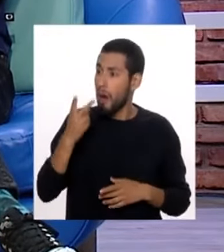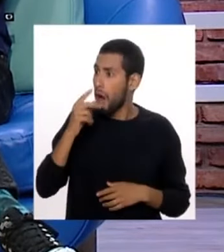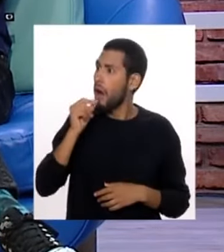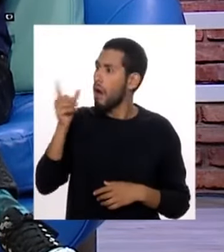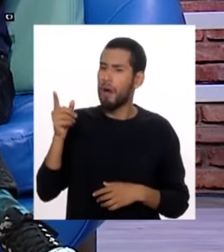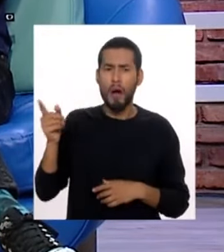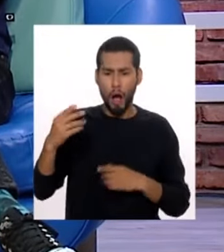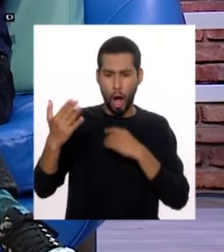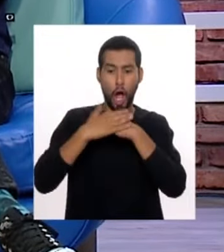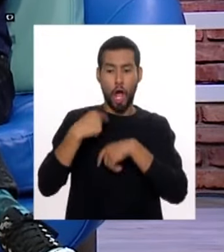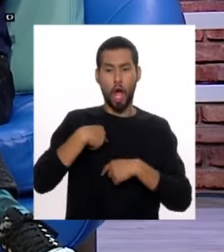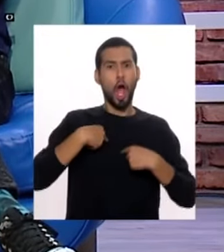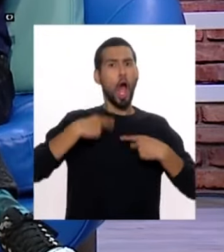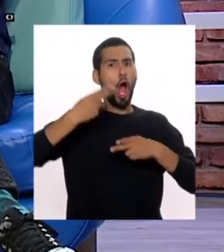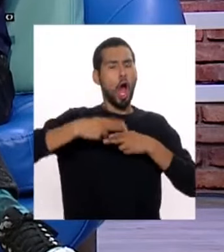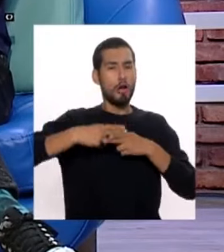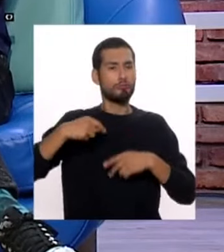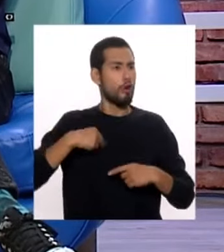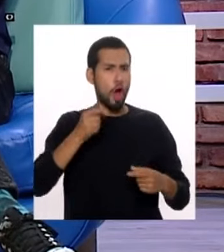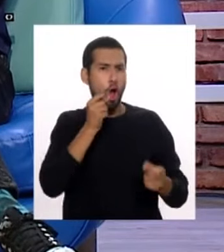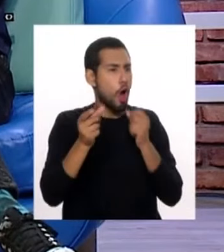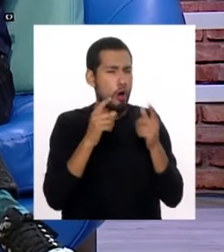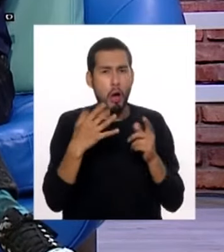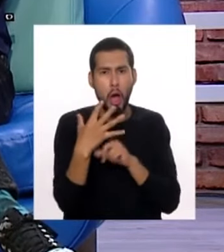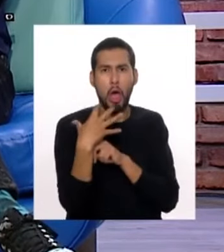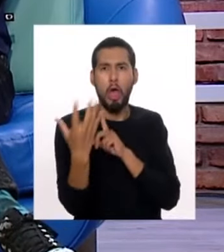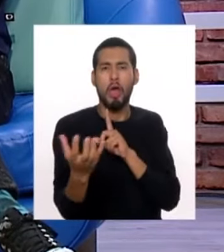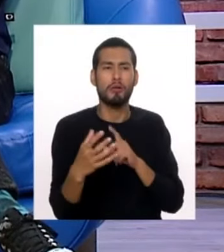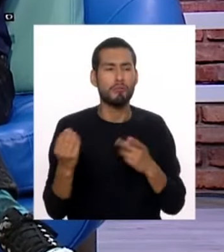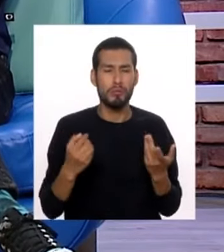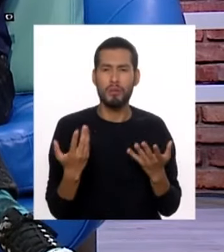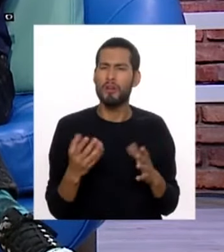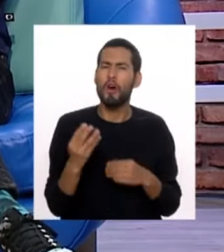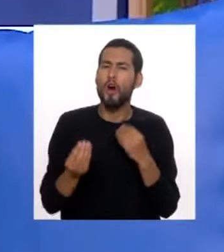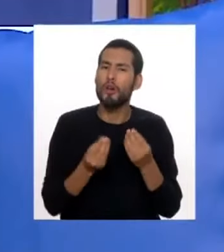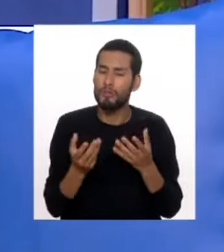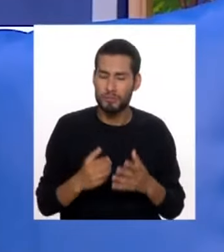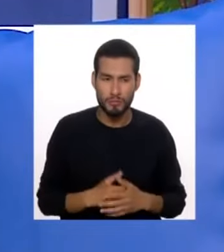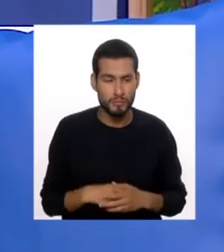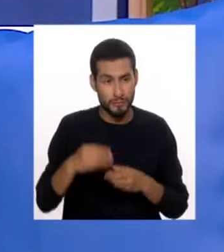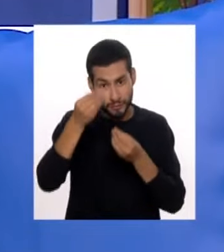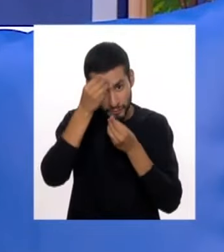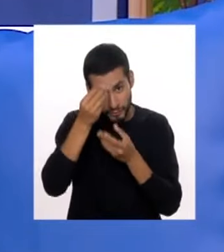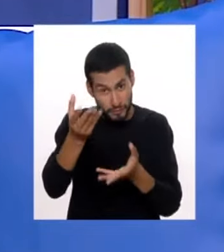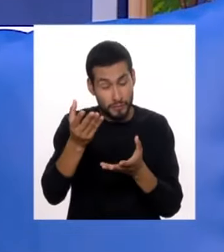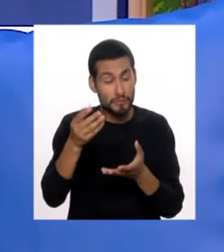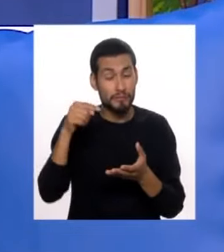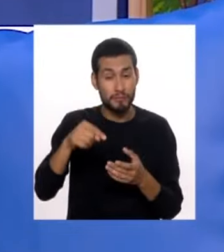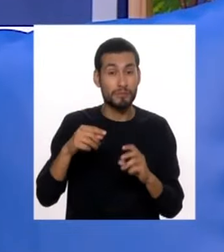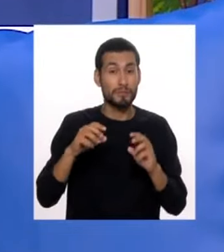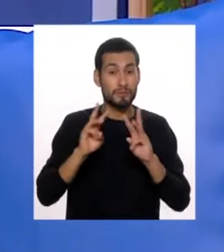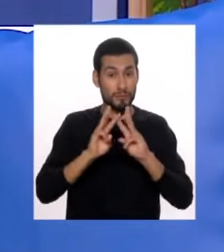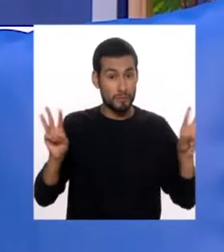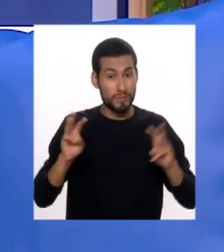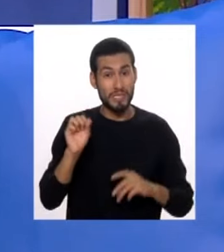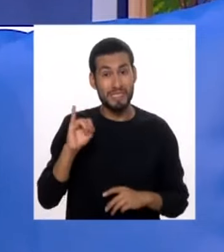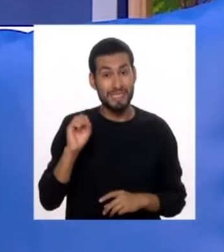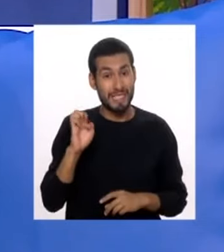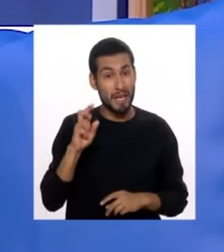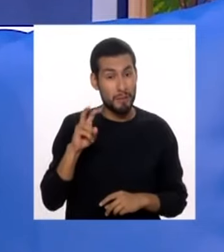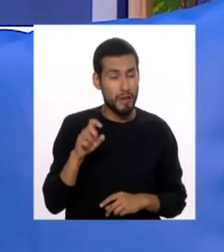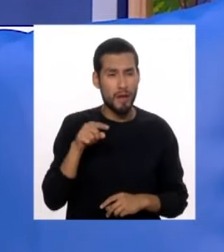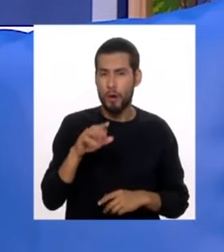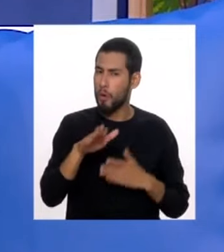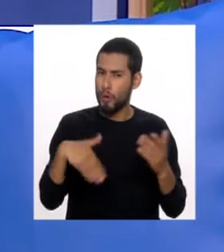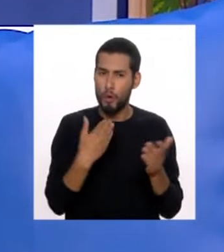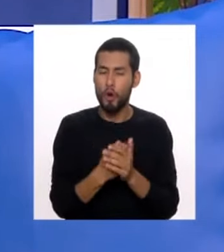pasando? Pero yo no quiero que lo digan porque después mis amigos no me hablan, me alejan. La información que ingresa a la plataforma CICB se maneja